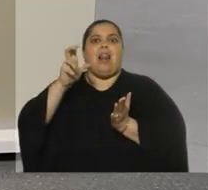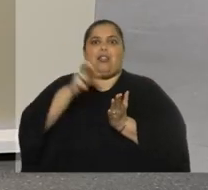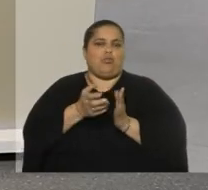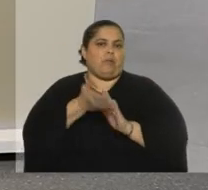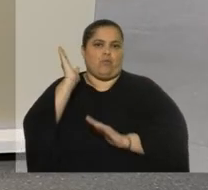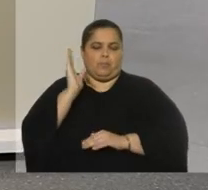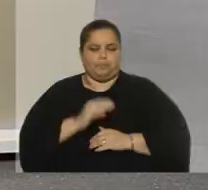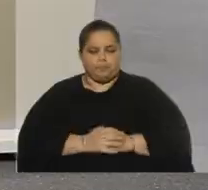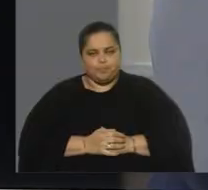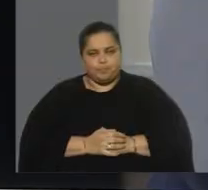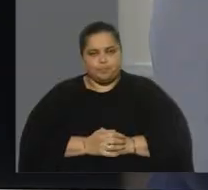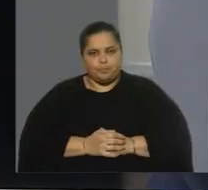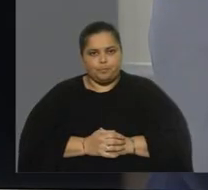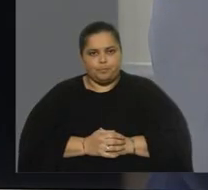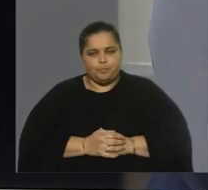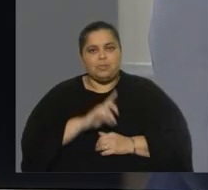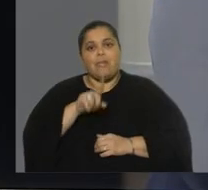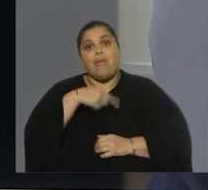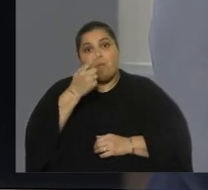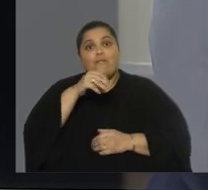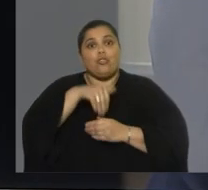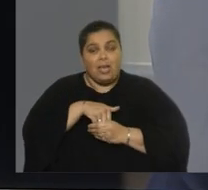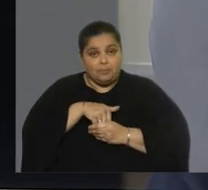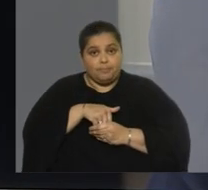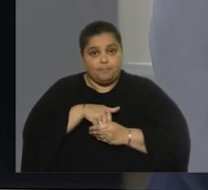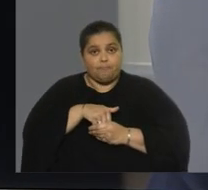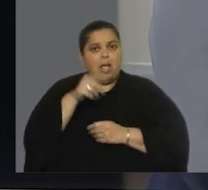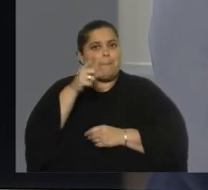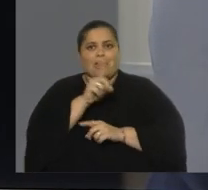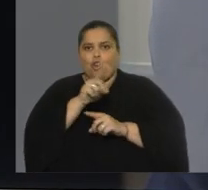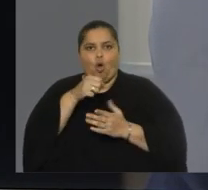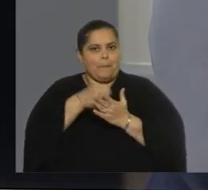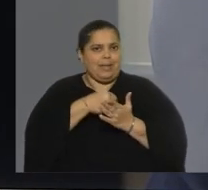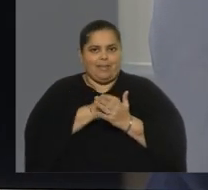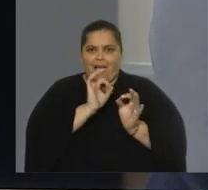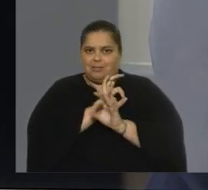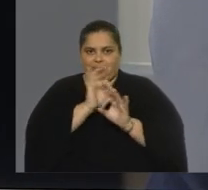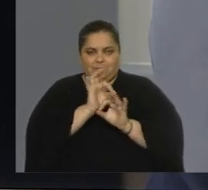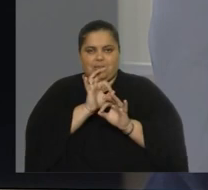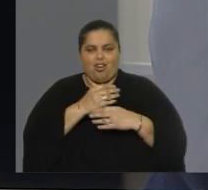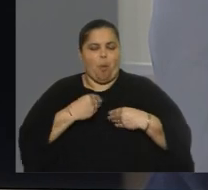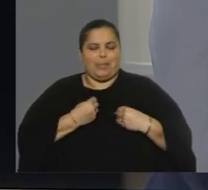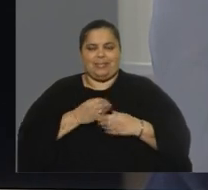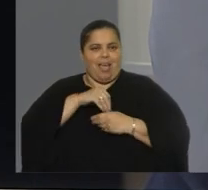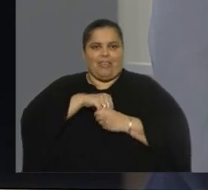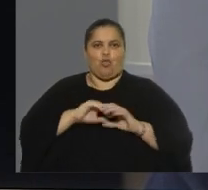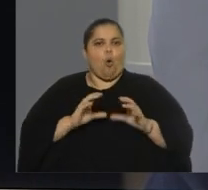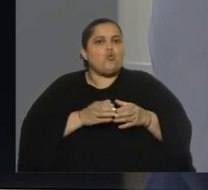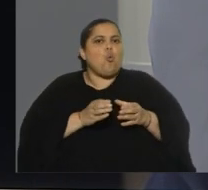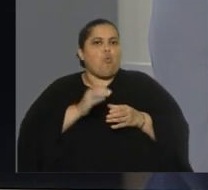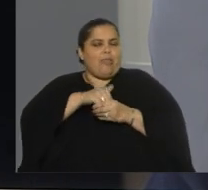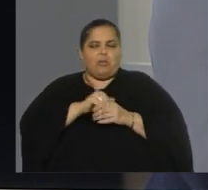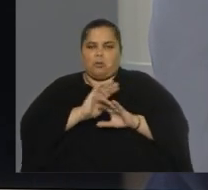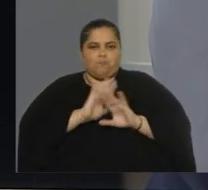o sea, después voté, pero no milité, casi, no me sentía integrada en ningún grupo, después en el